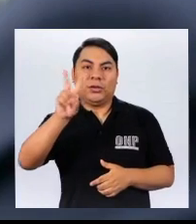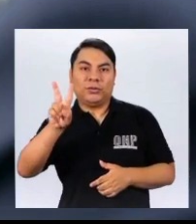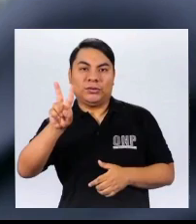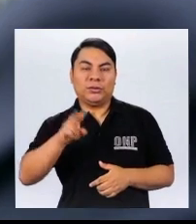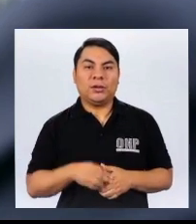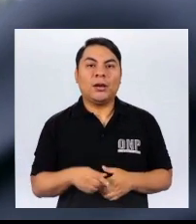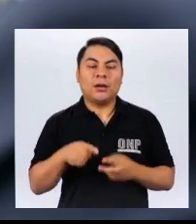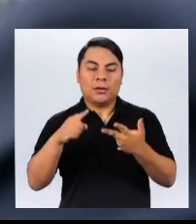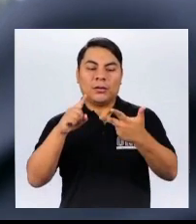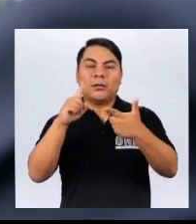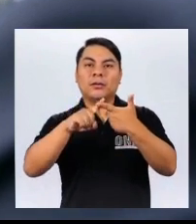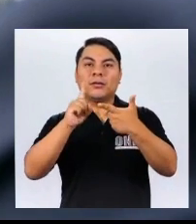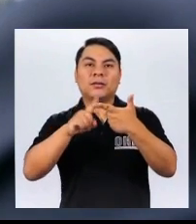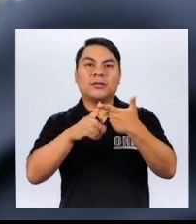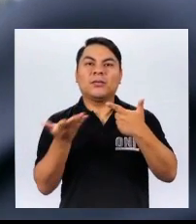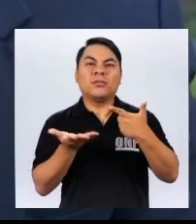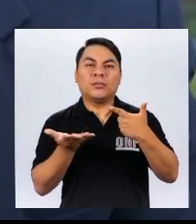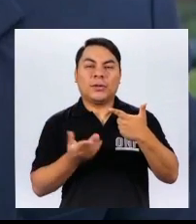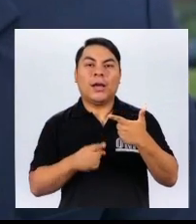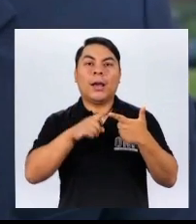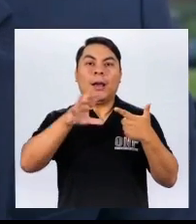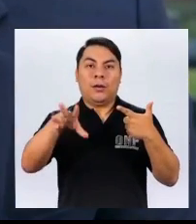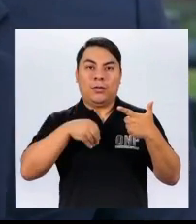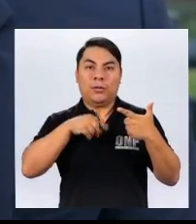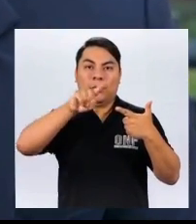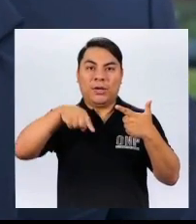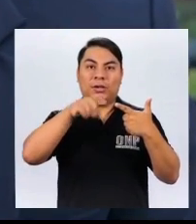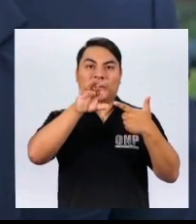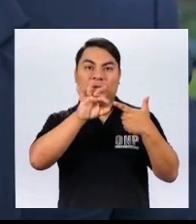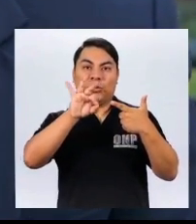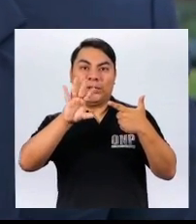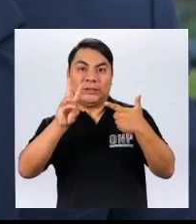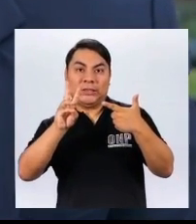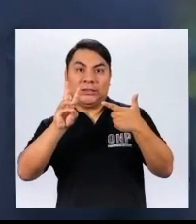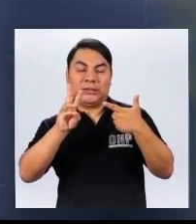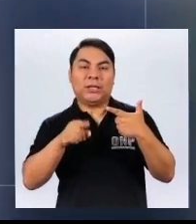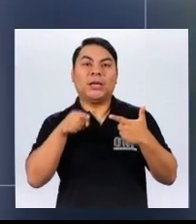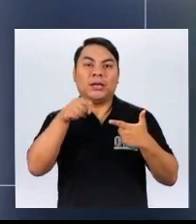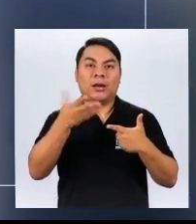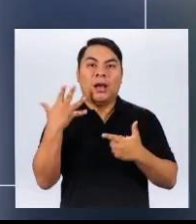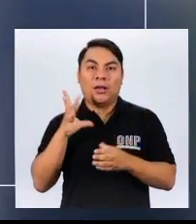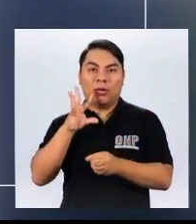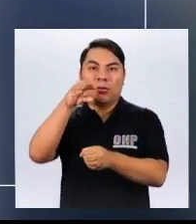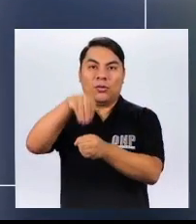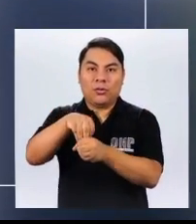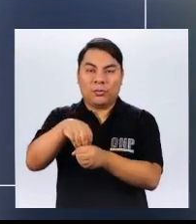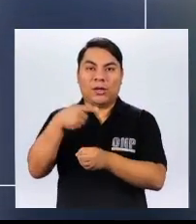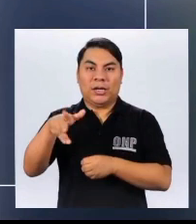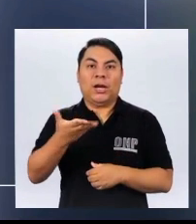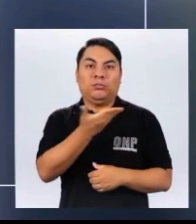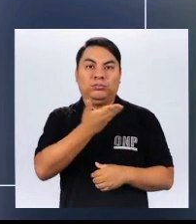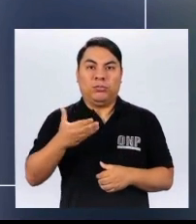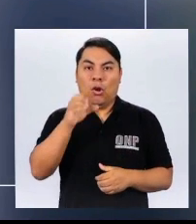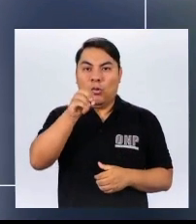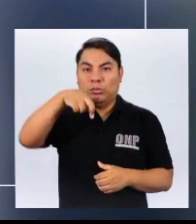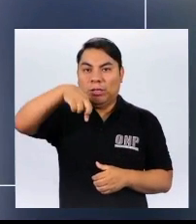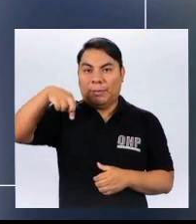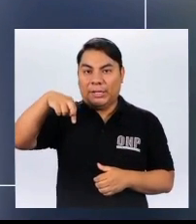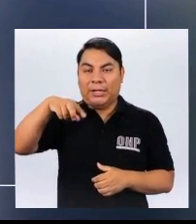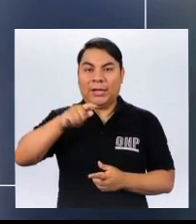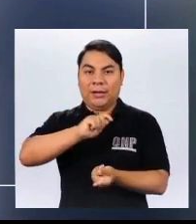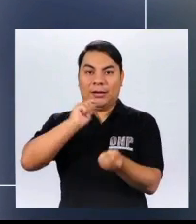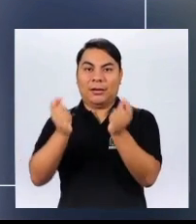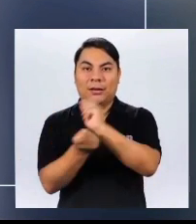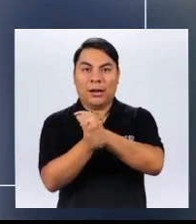¿Y para el bono de 1996? Para el bono de reconocimiento 1996 haber estado afiliado al Sistema Nacional de Pensiones y